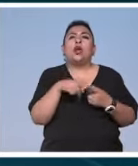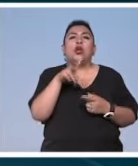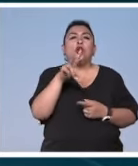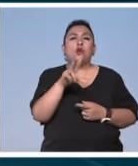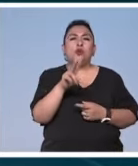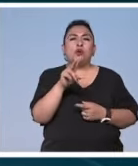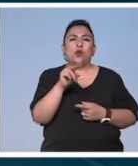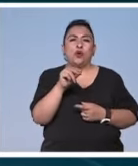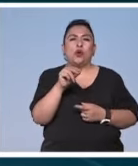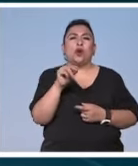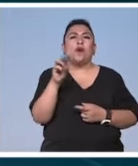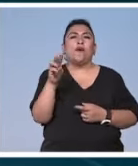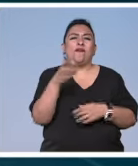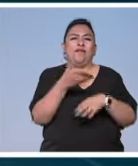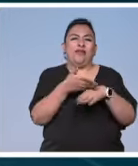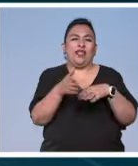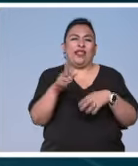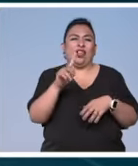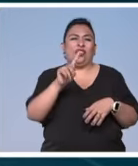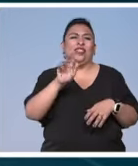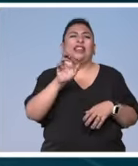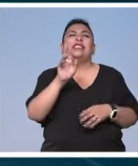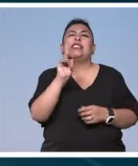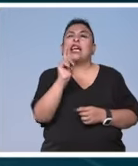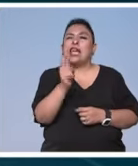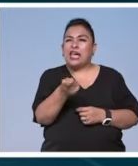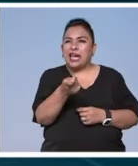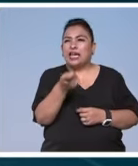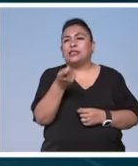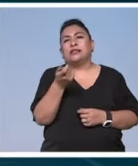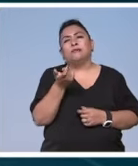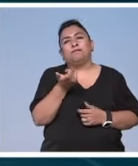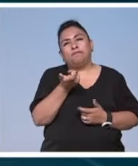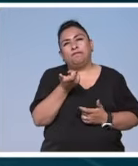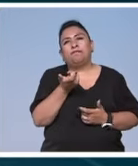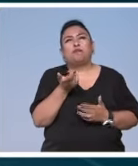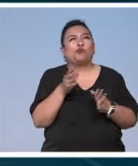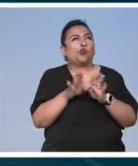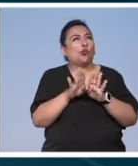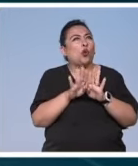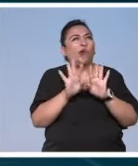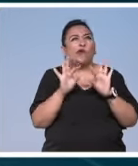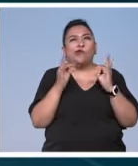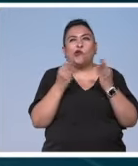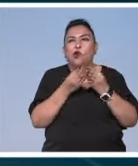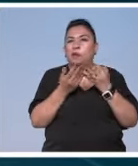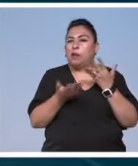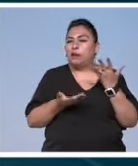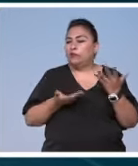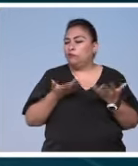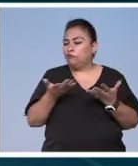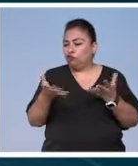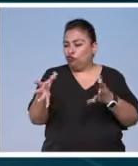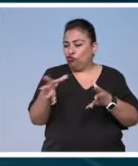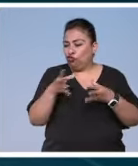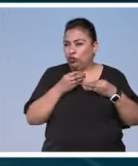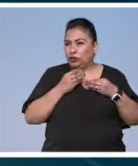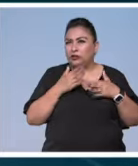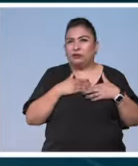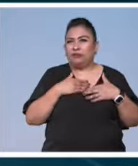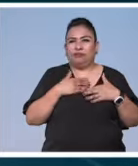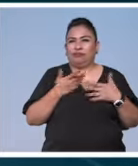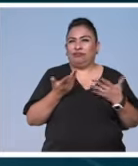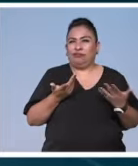no white tears que es una forma de apropiarnos del